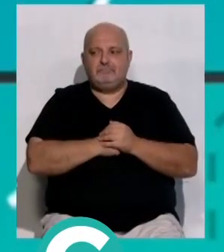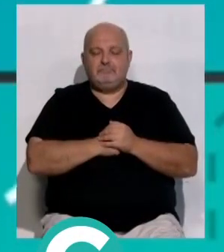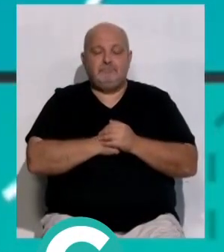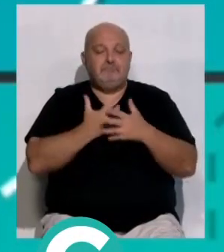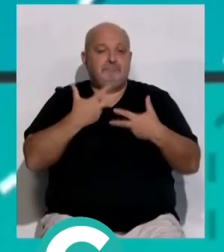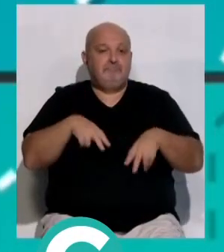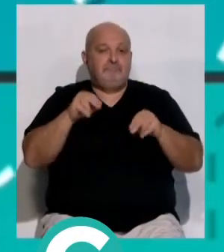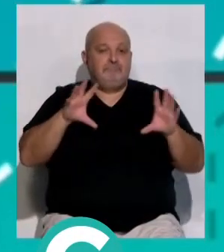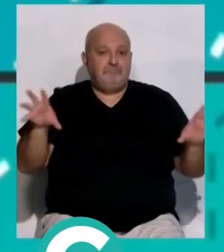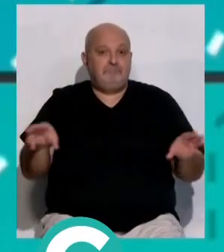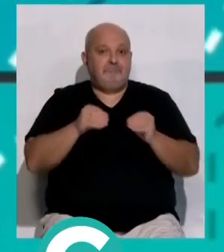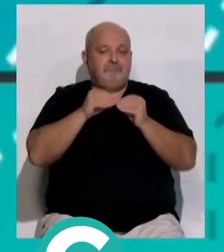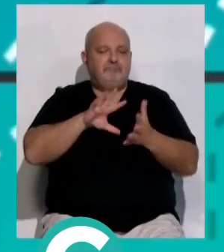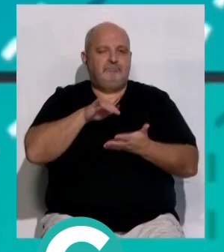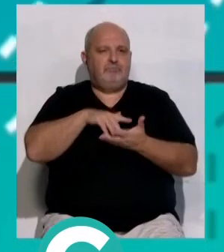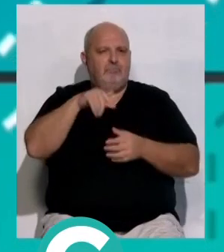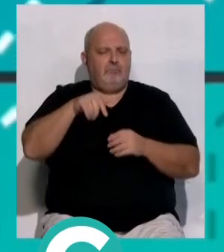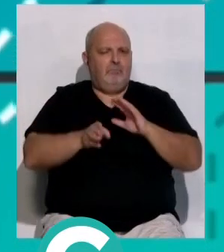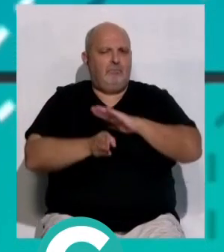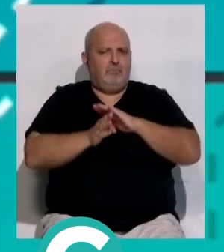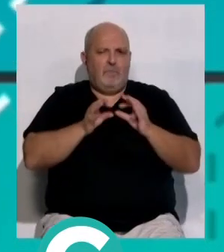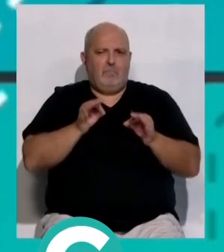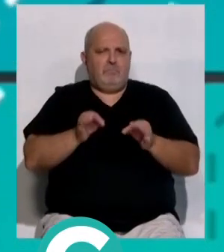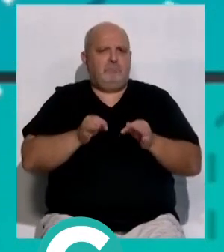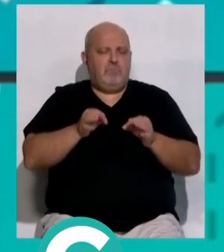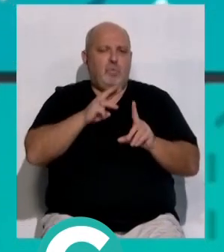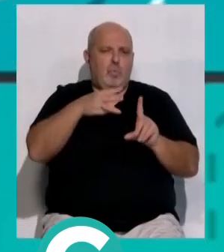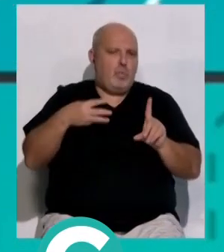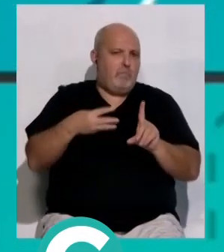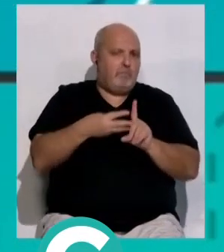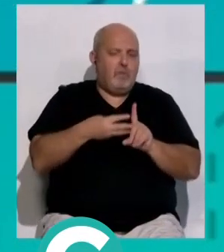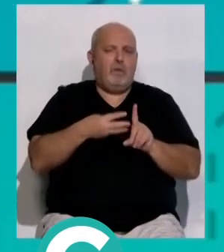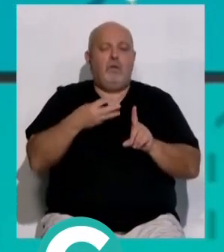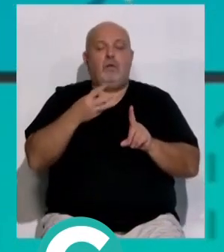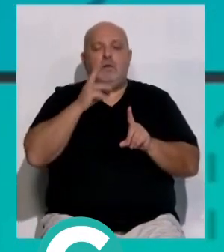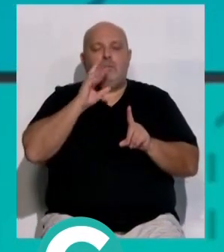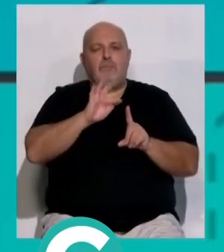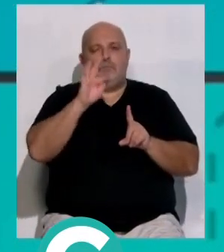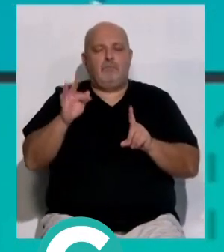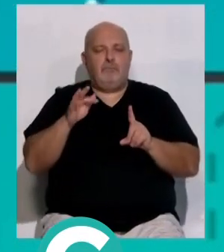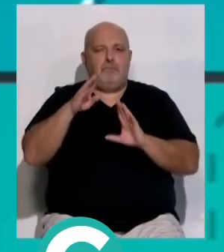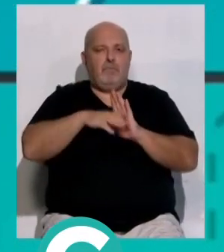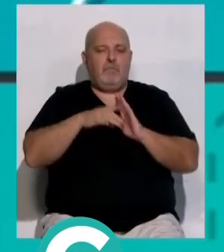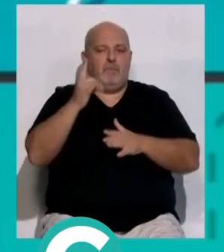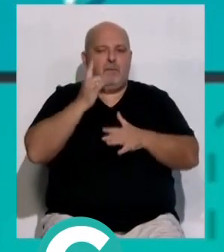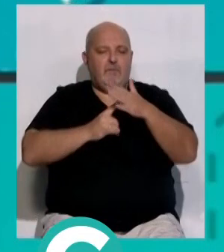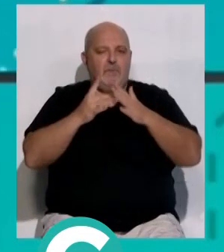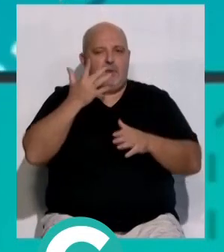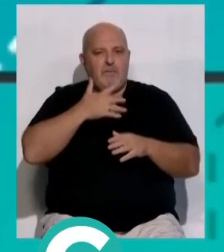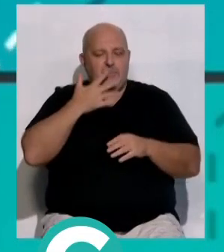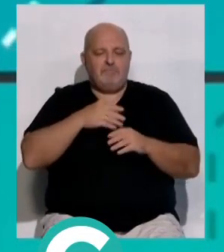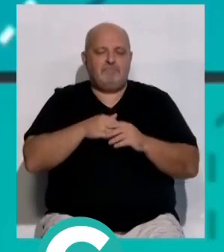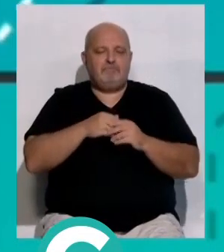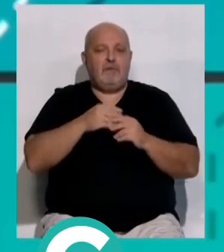Hasta aquí el tiempo de información por hoy pueden seguir informados en nuestra web en ondacadiz.es y a continuación les dejamos con la emisión del programa del